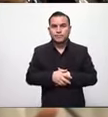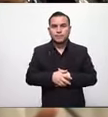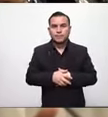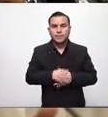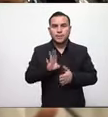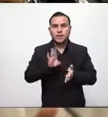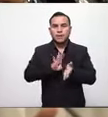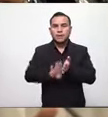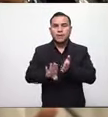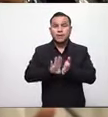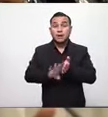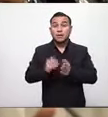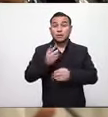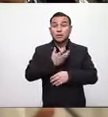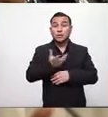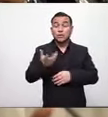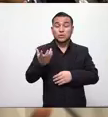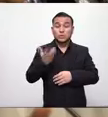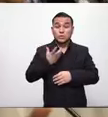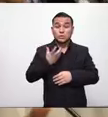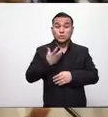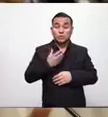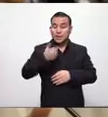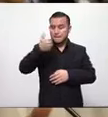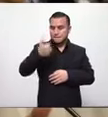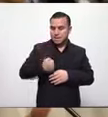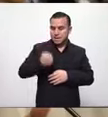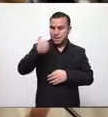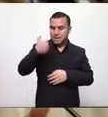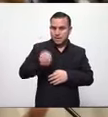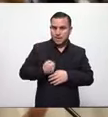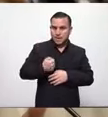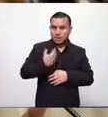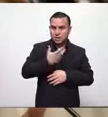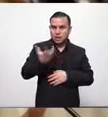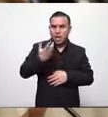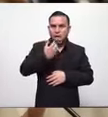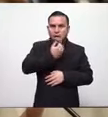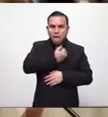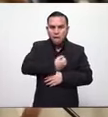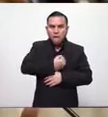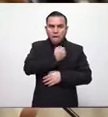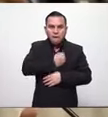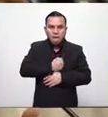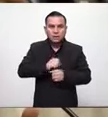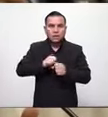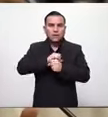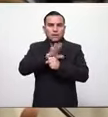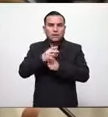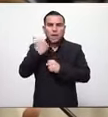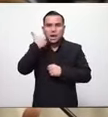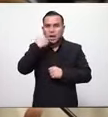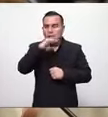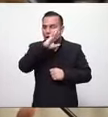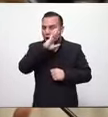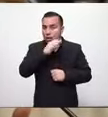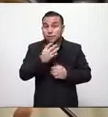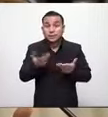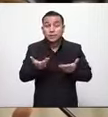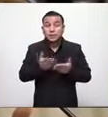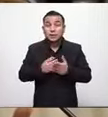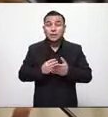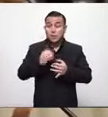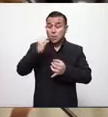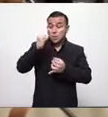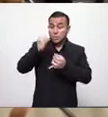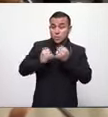financia todas aquellas cuotas de aquellos afectados por la crisis del COVID para el